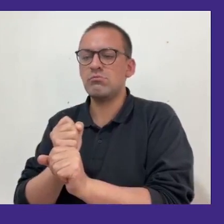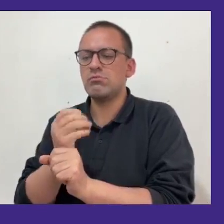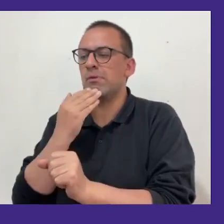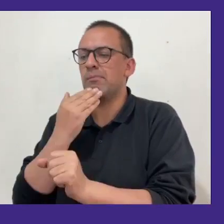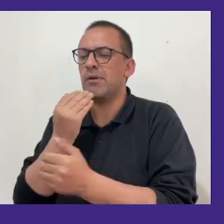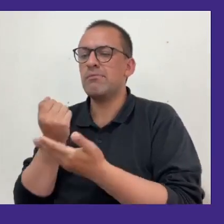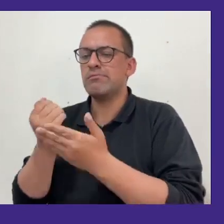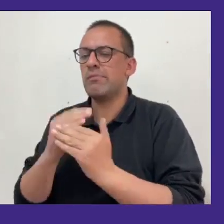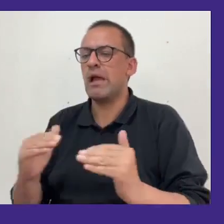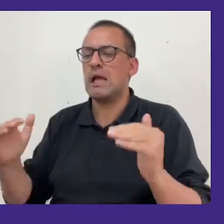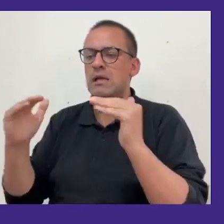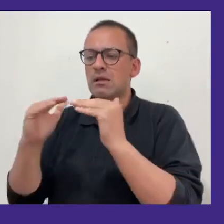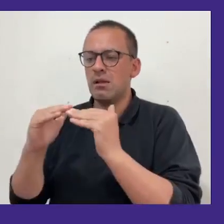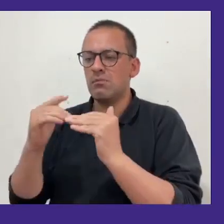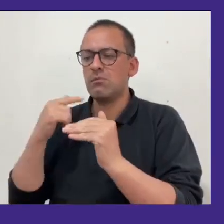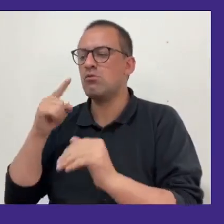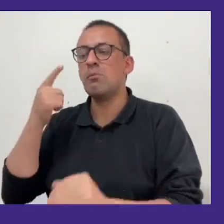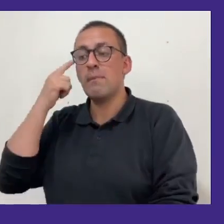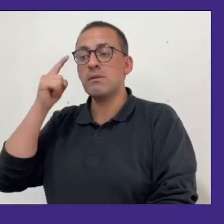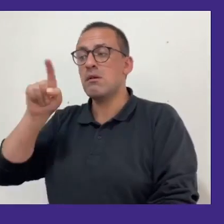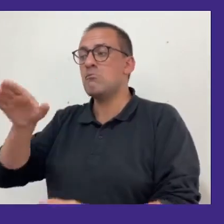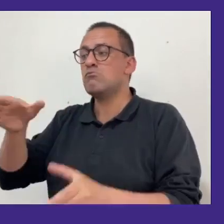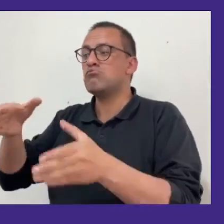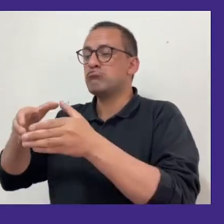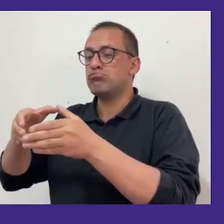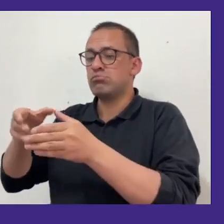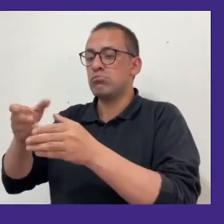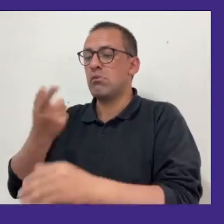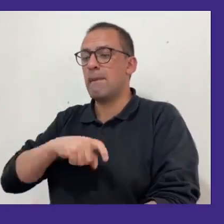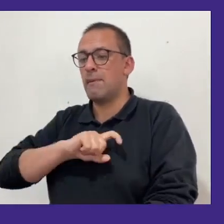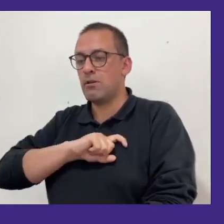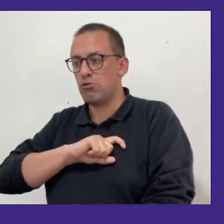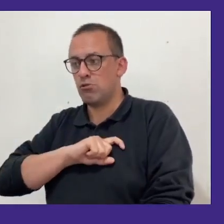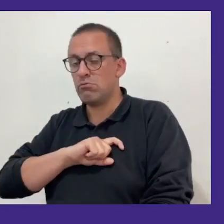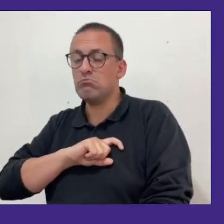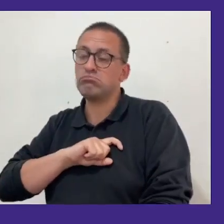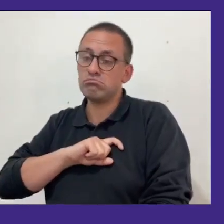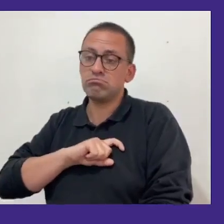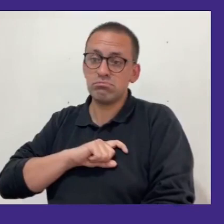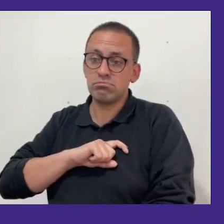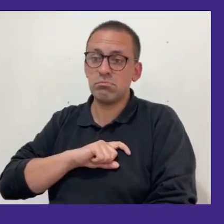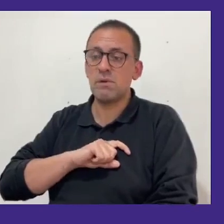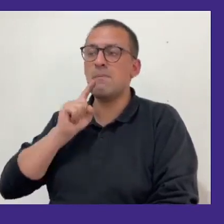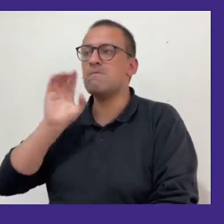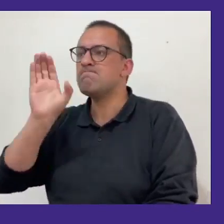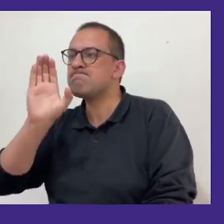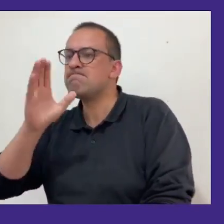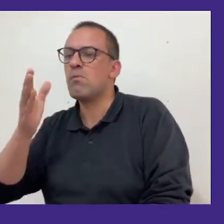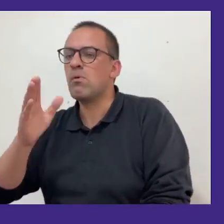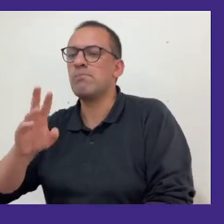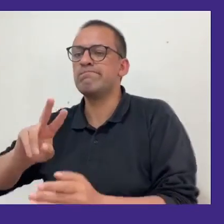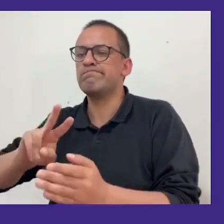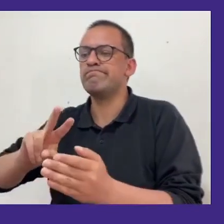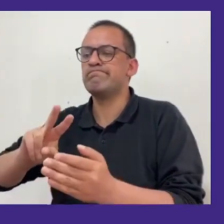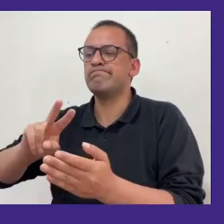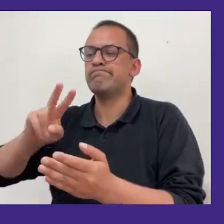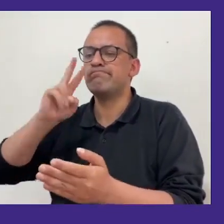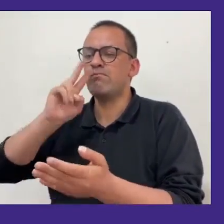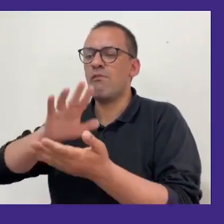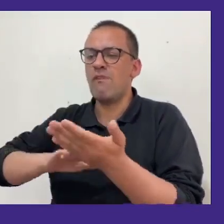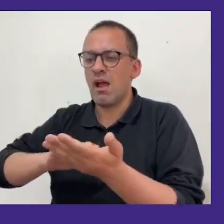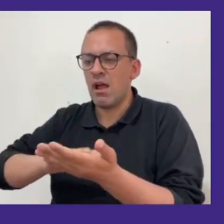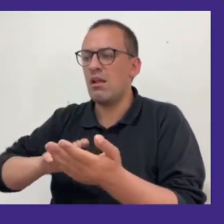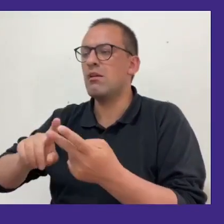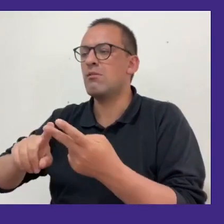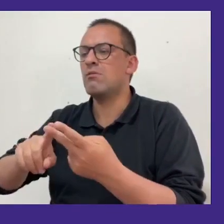responde a la equidad porque no solamente pensaron en hacer el idioma español corrieron para ver cómo hacer imprimirlo en braille cómo